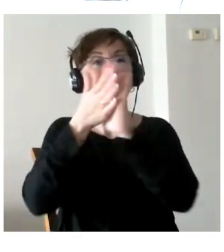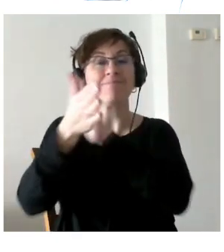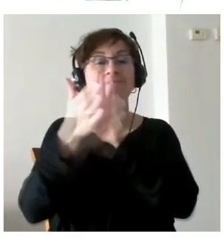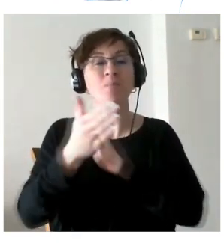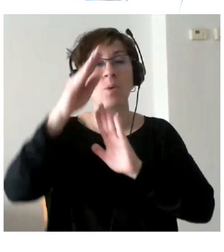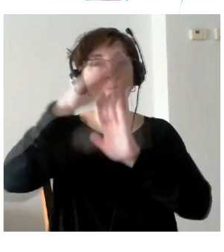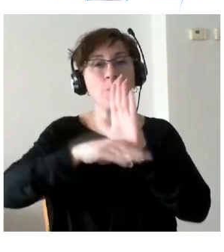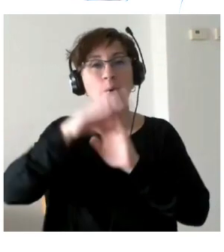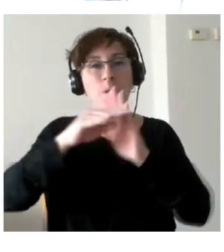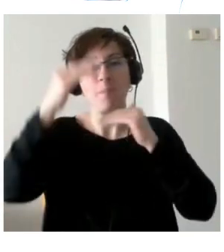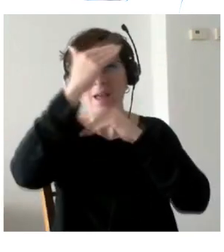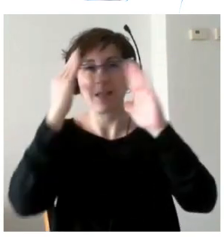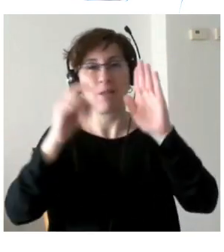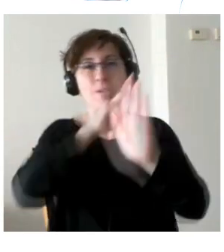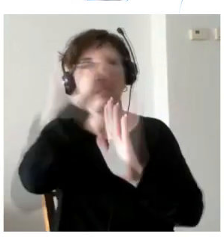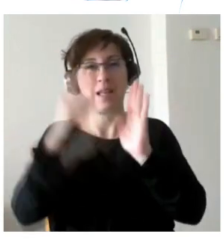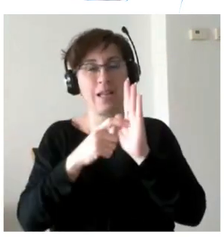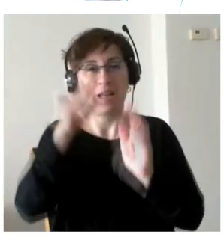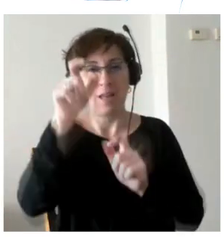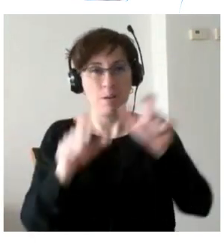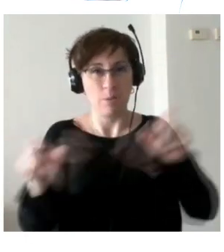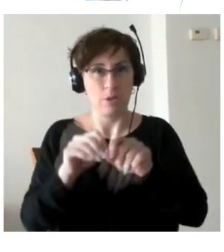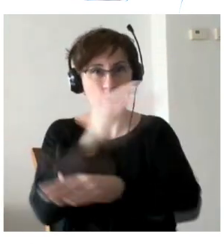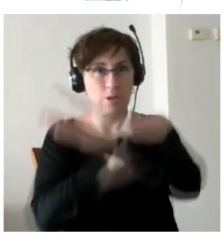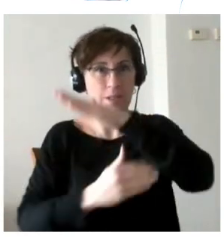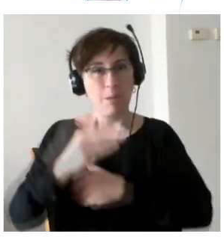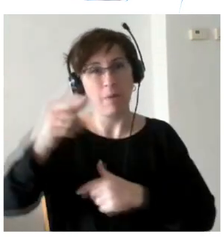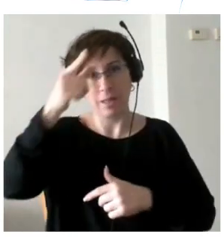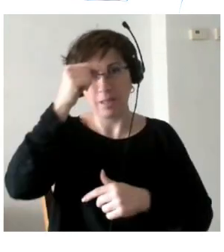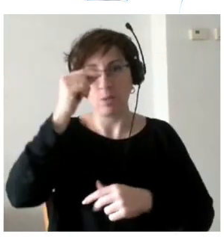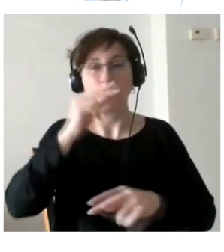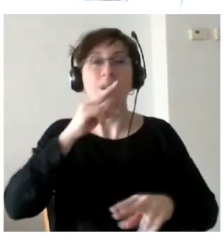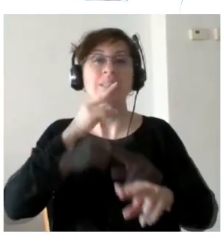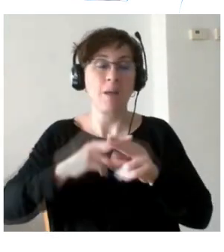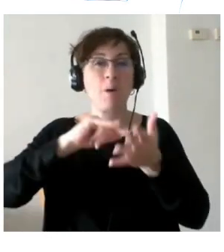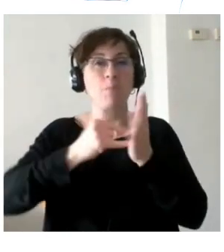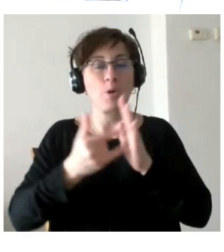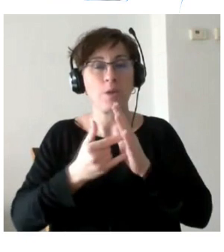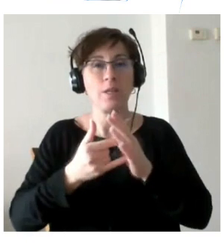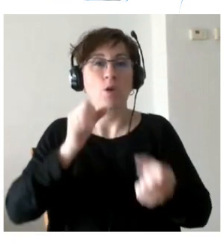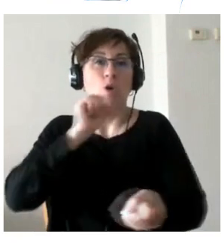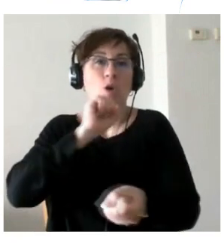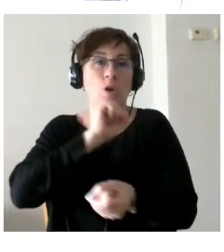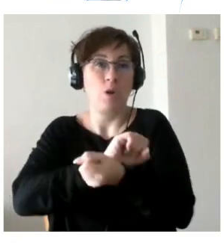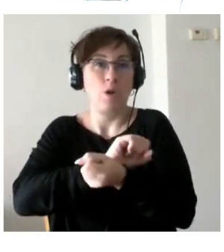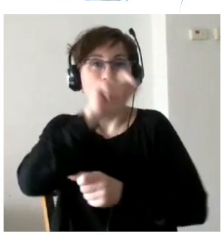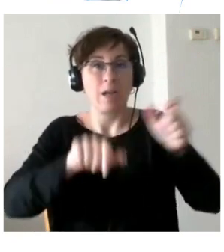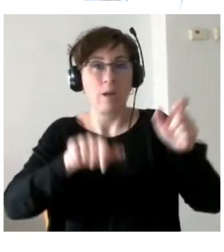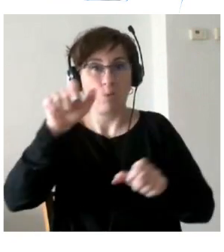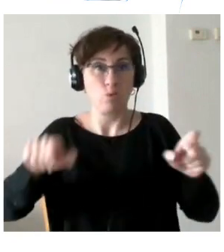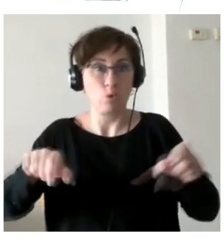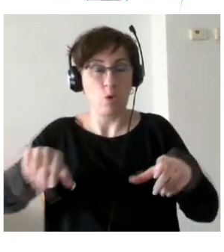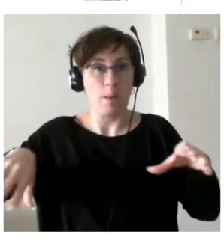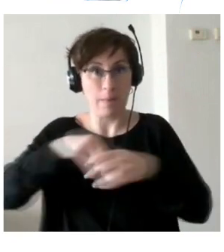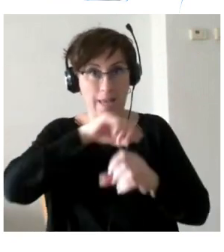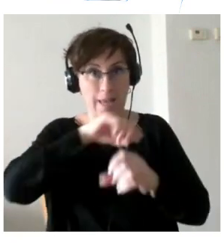personas con discapacidad intelectual y que todos conocemos como el proyecto reclusos o el programa reclusos de plena y que